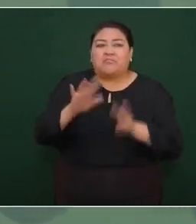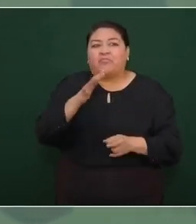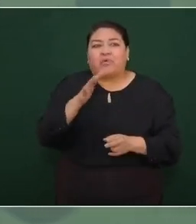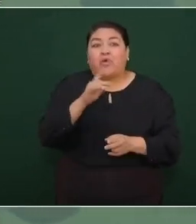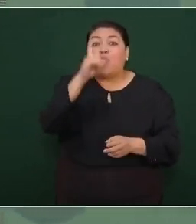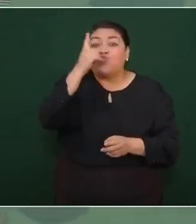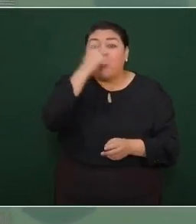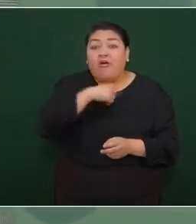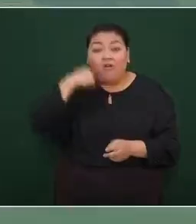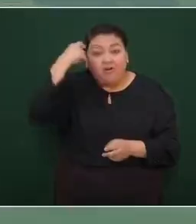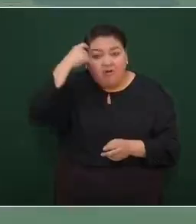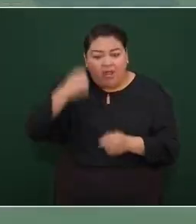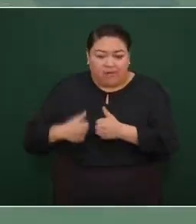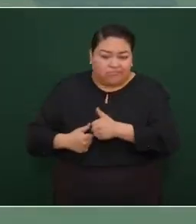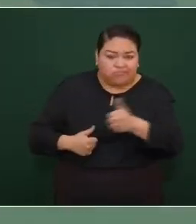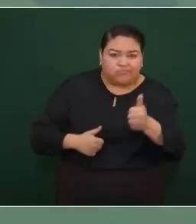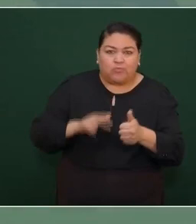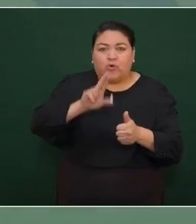kilómetros por hora